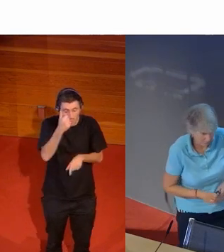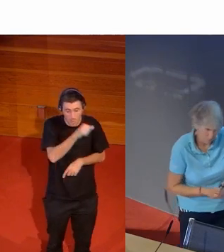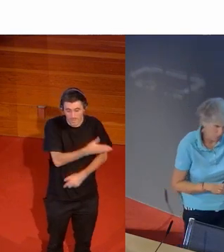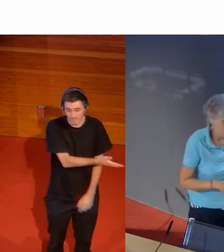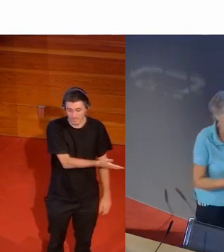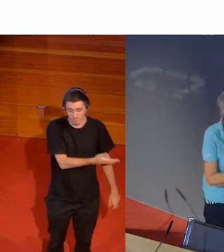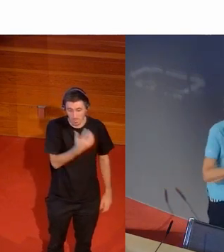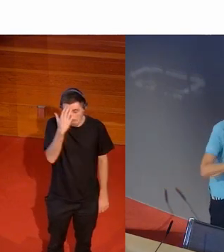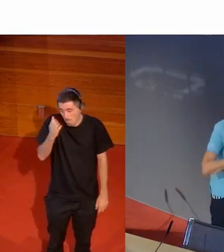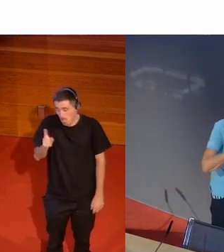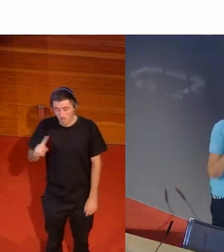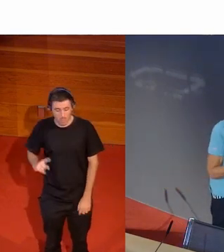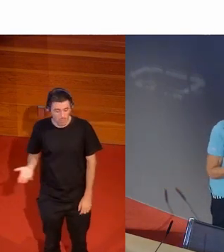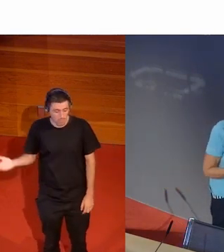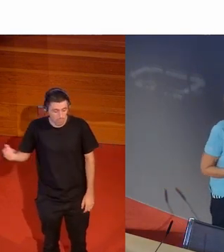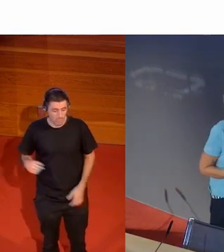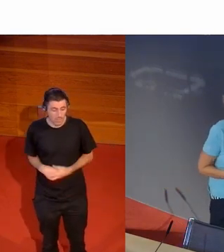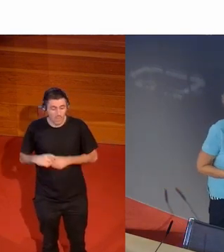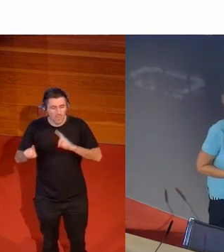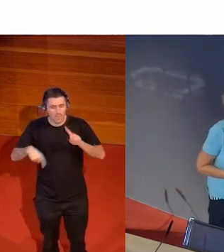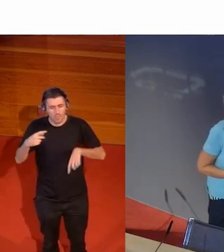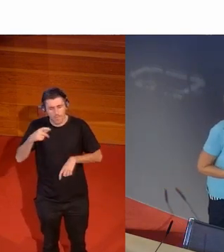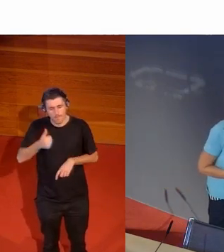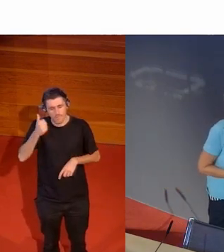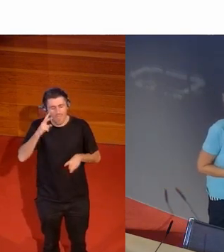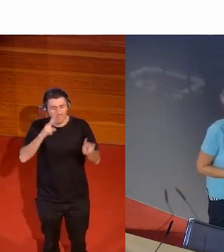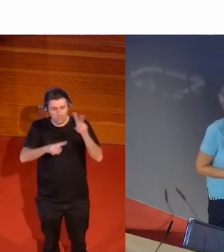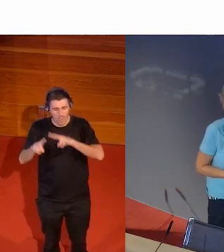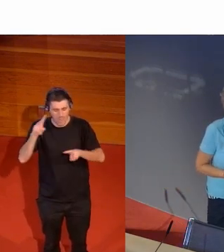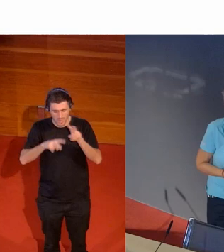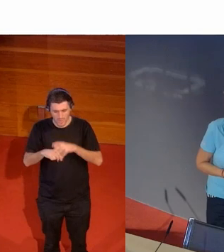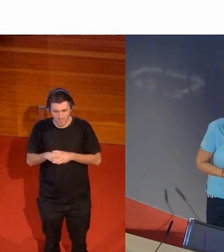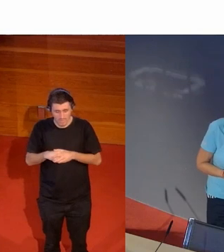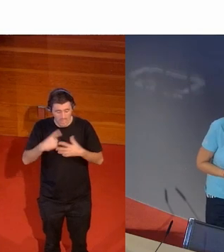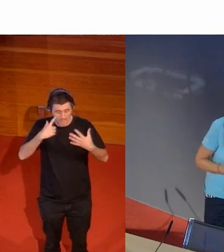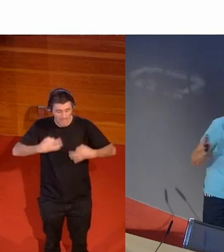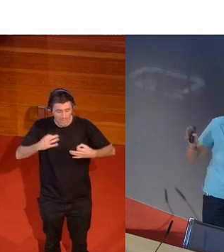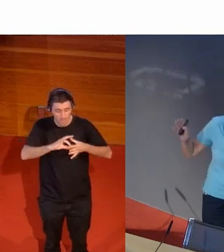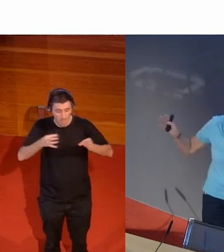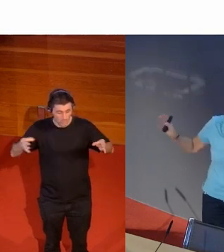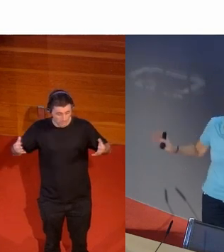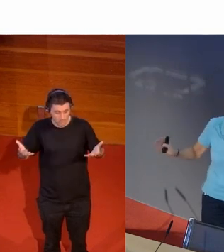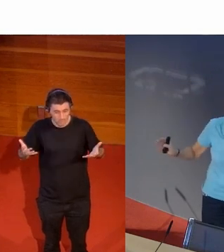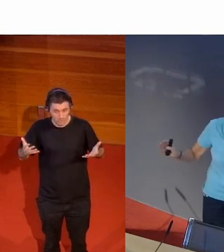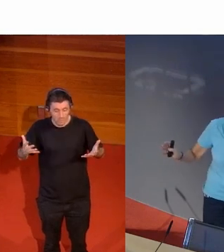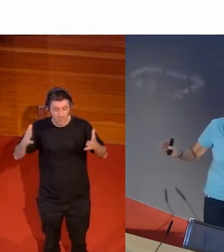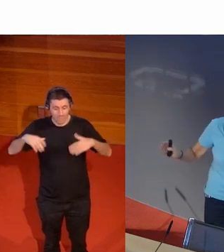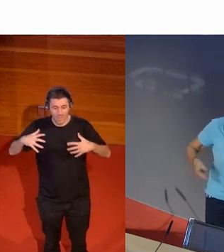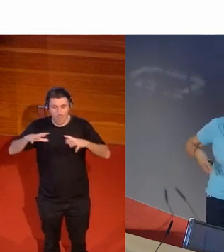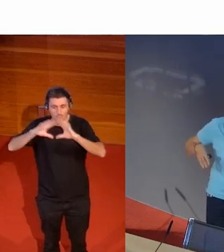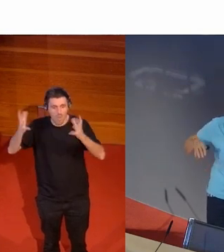acordamos y ya voy a en la parte más visual que es la realidad en los Juegos Olímpicos que es cuando todo el mundo ve la tele